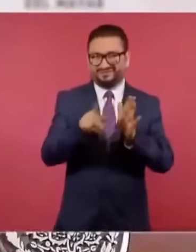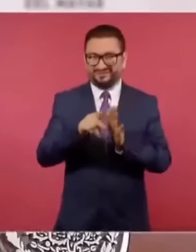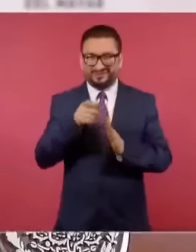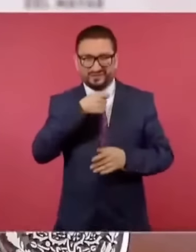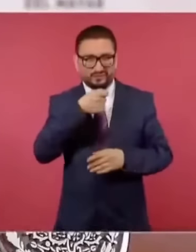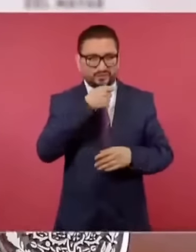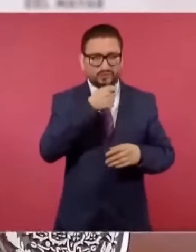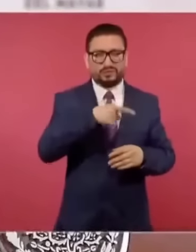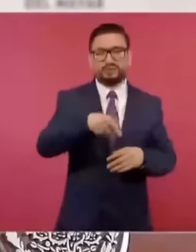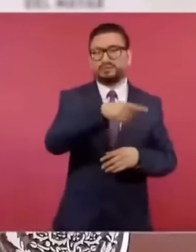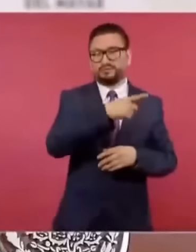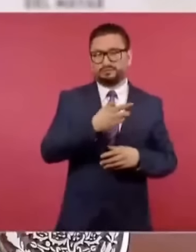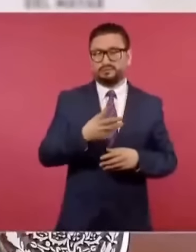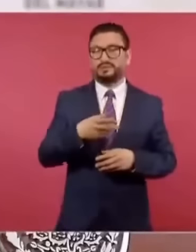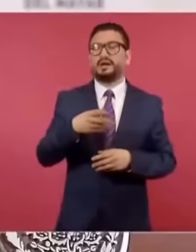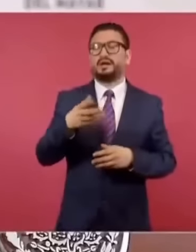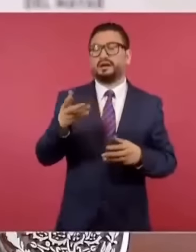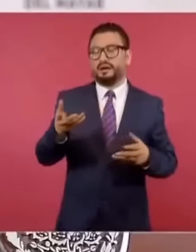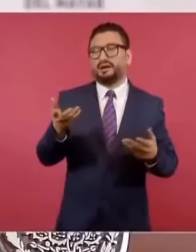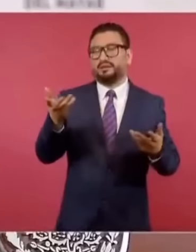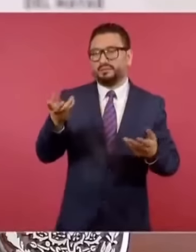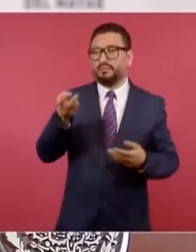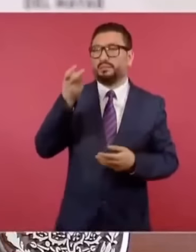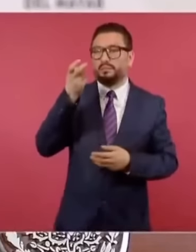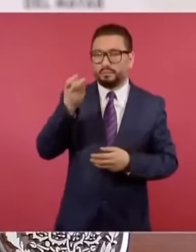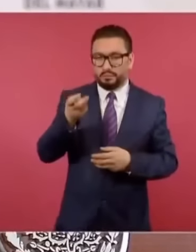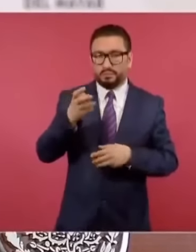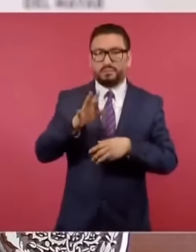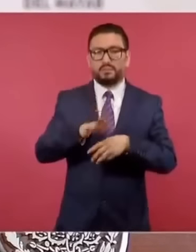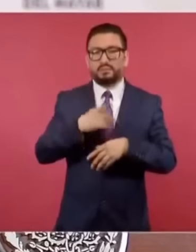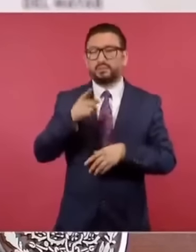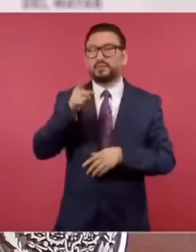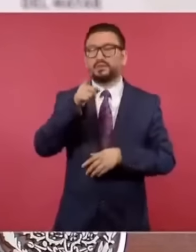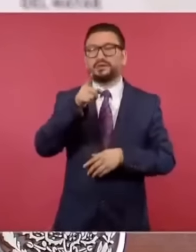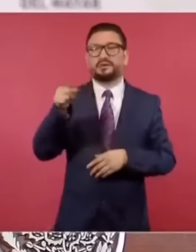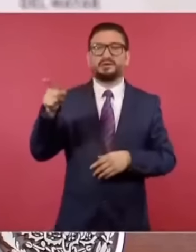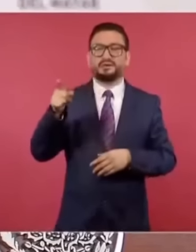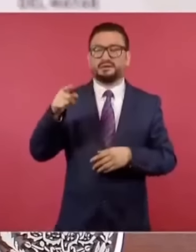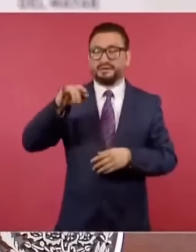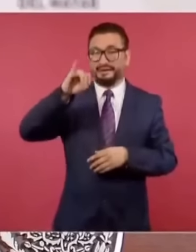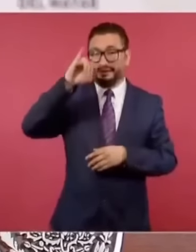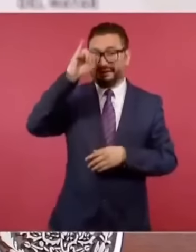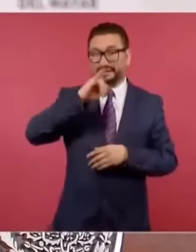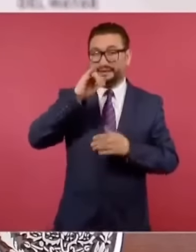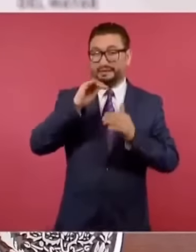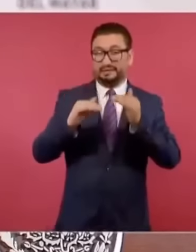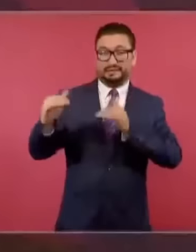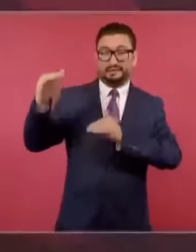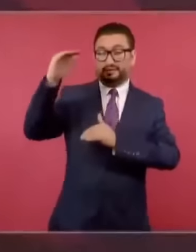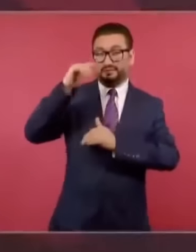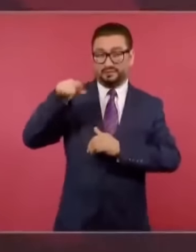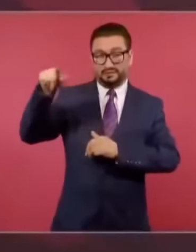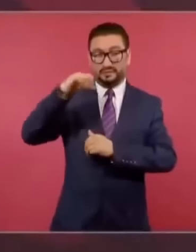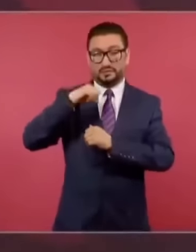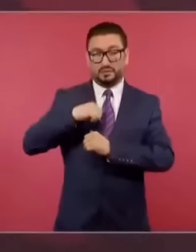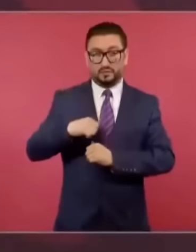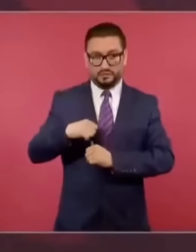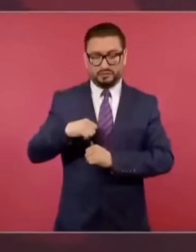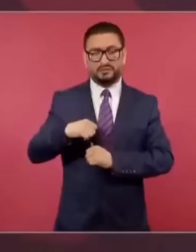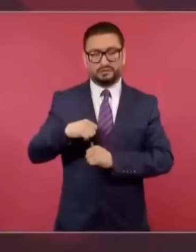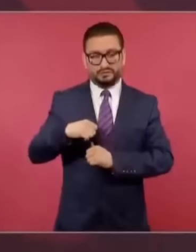Porque son también muy cicateros los jefes de